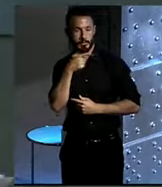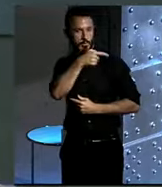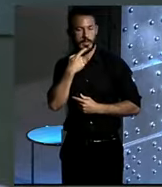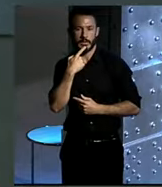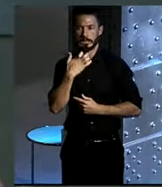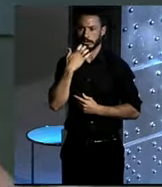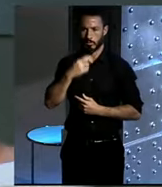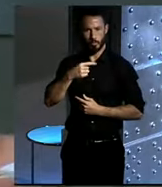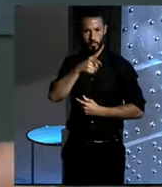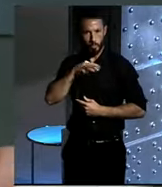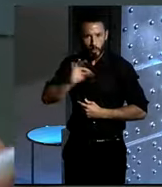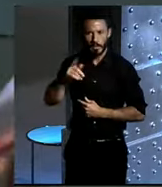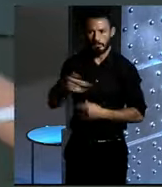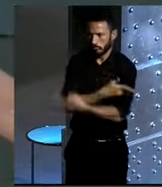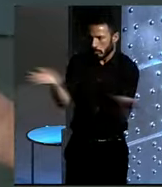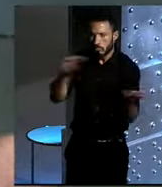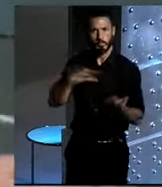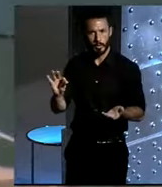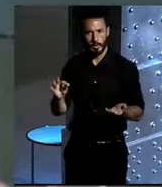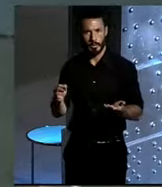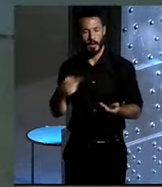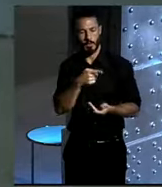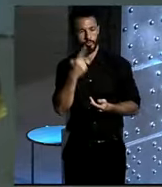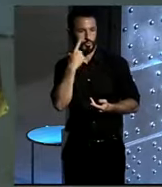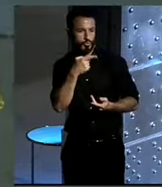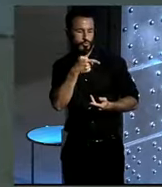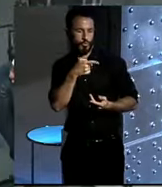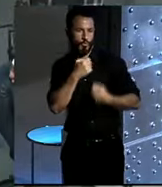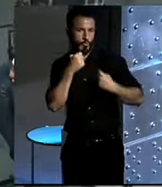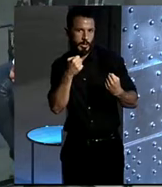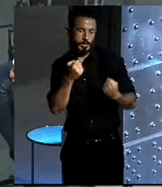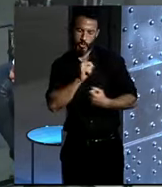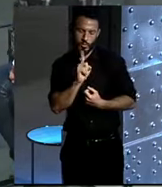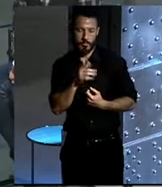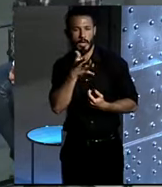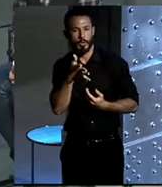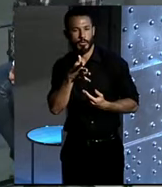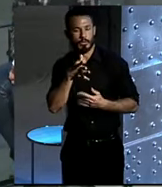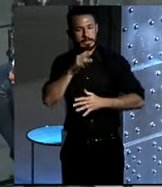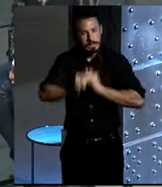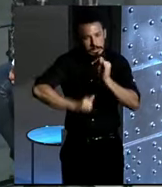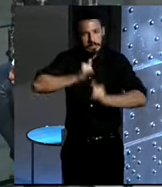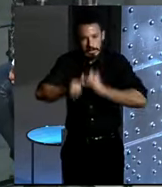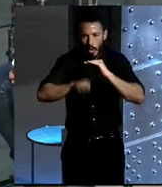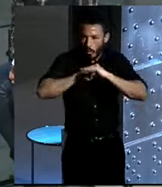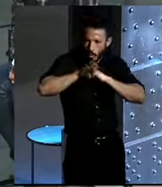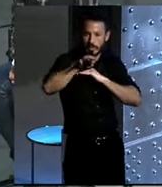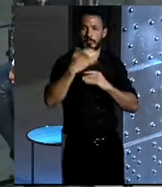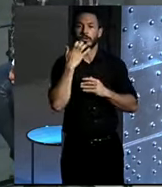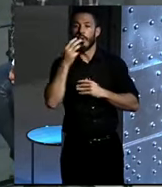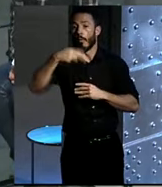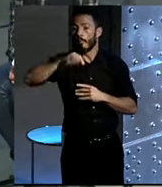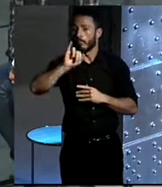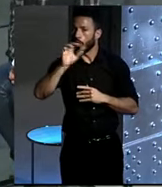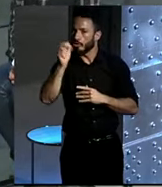una persona que tengas una envergadura de bombera para subir una bici y subirte a la Cuesta Moyano así, prácticamente